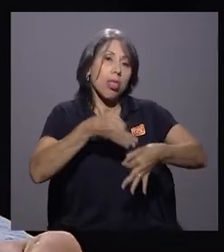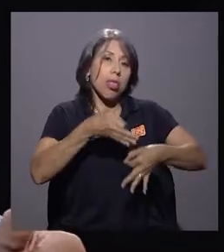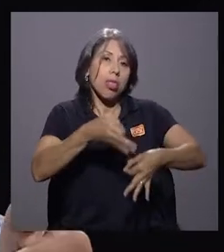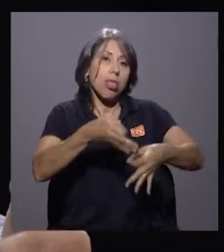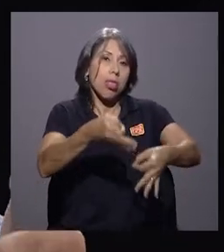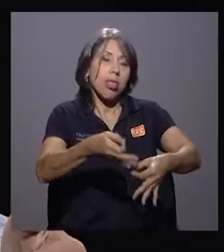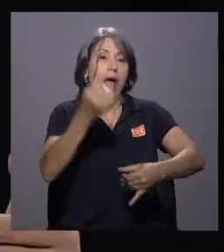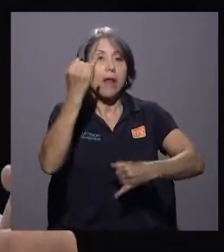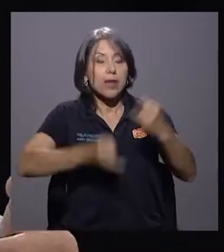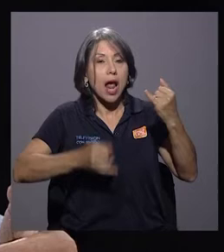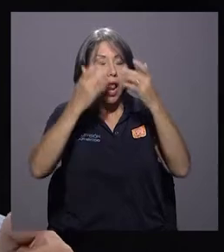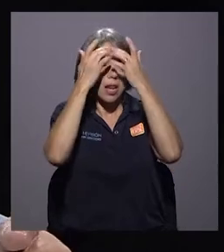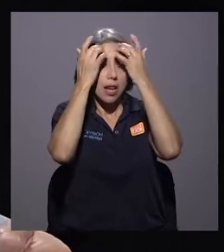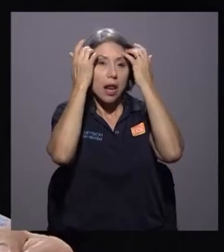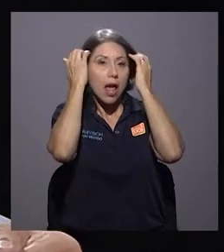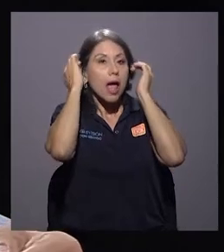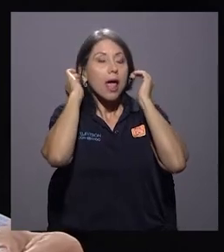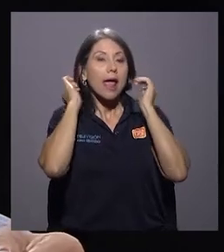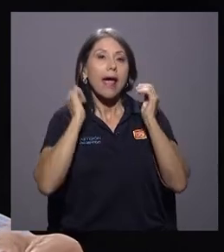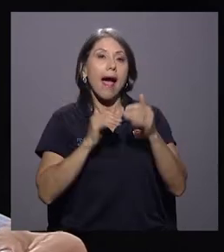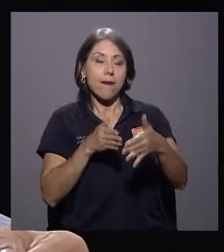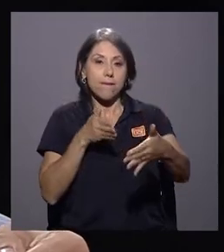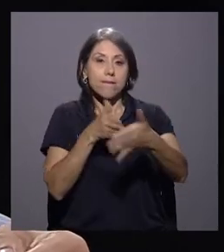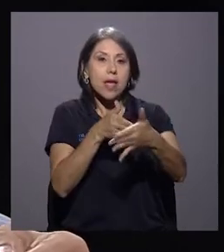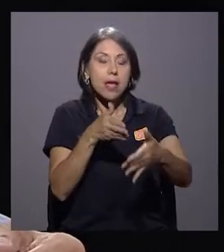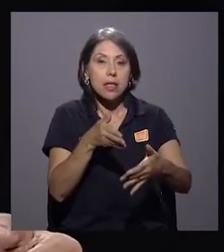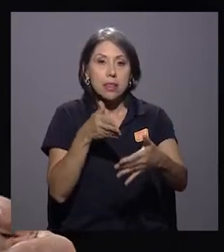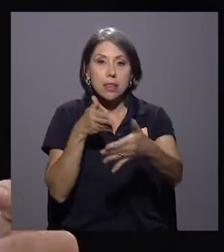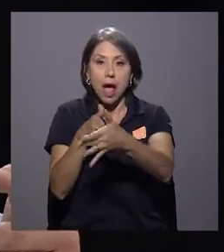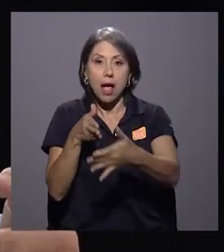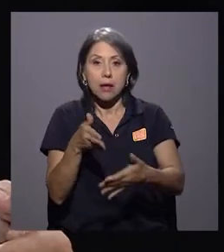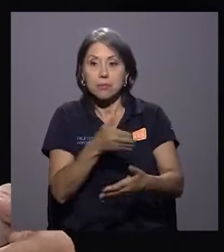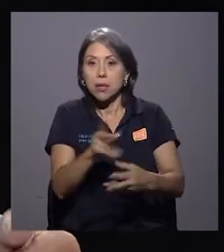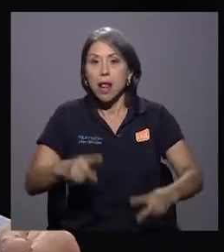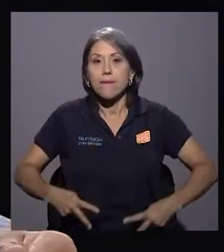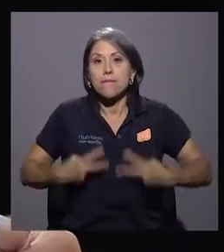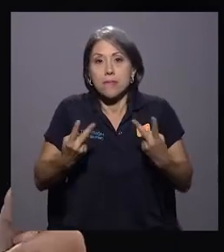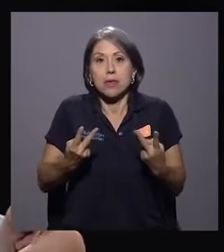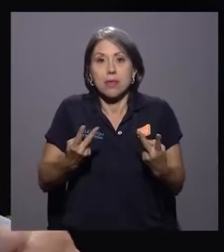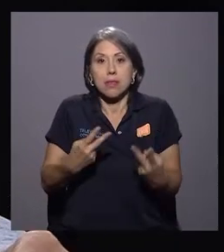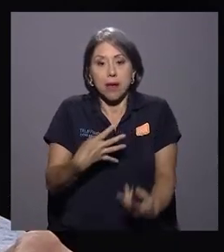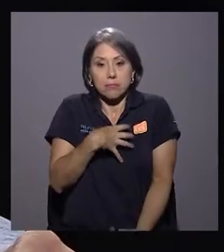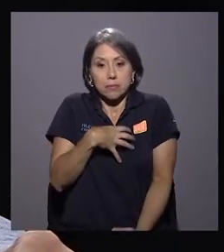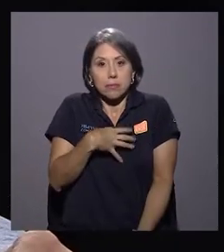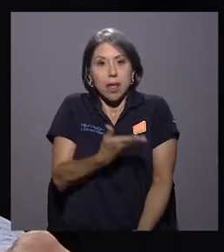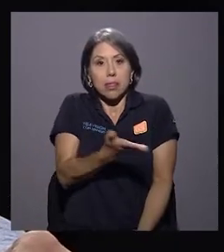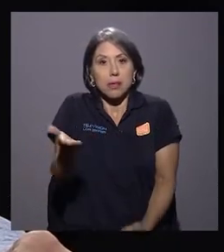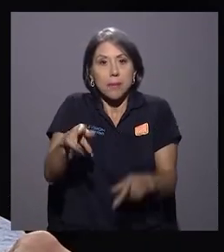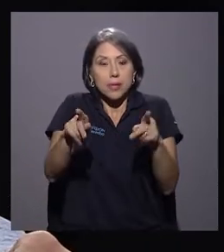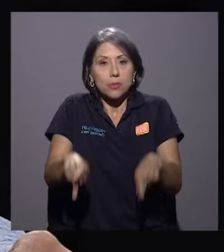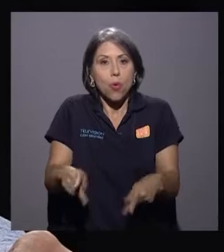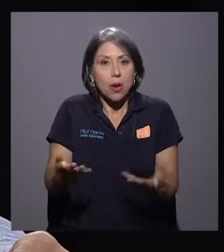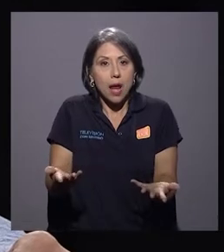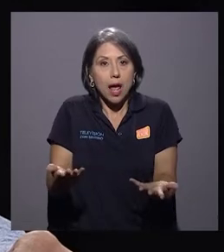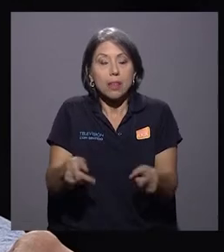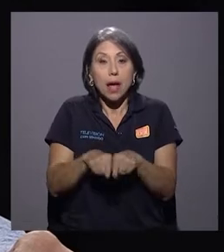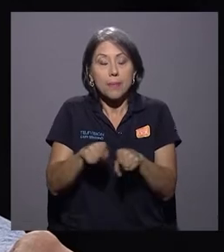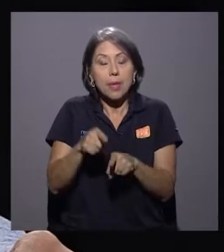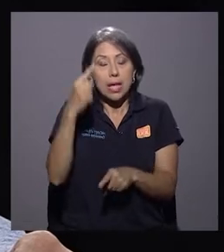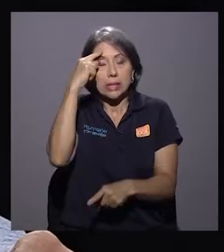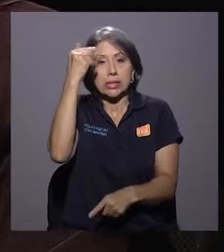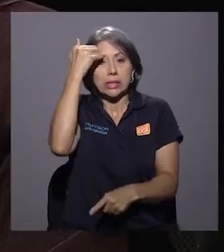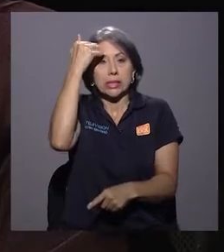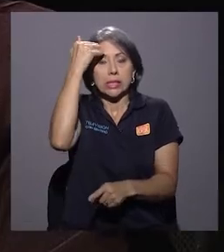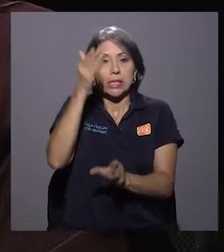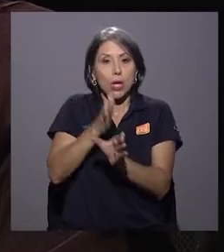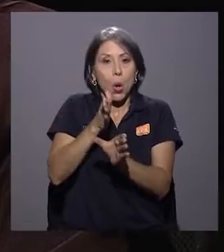terminan haciendo una afectación inclusive en la vida patrimonial de esa persona y es una afectación inclusive psicológica para el resto de su